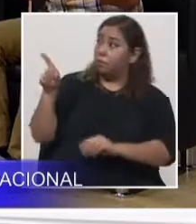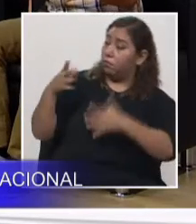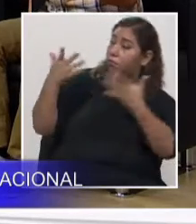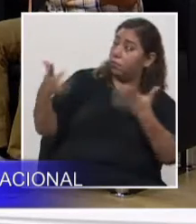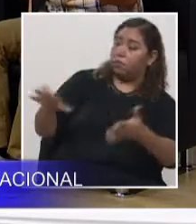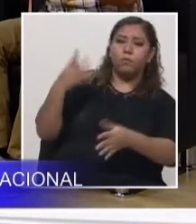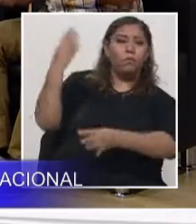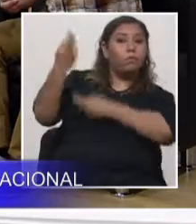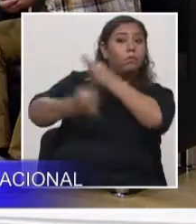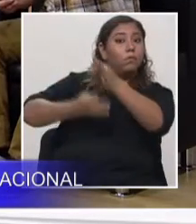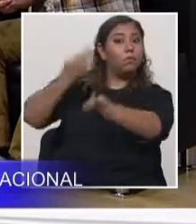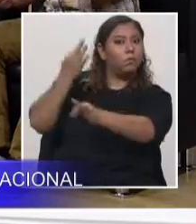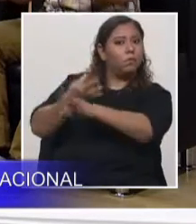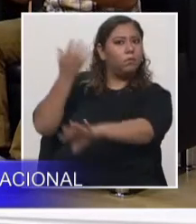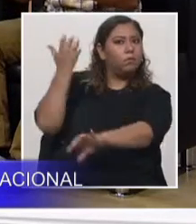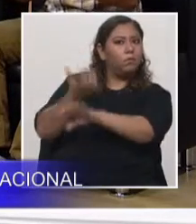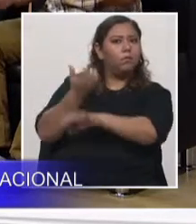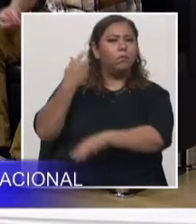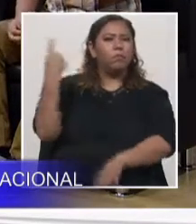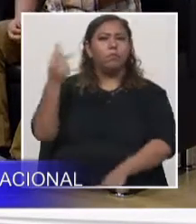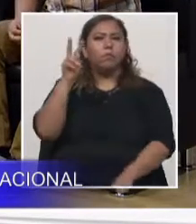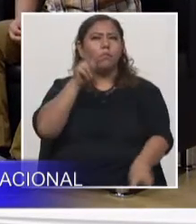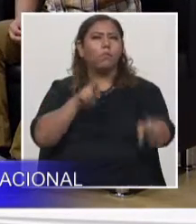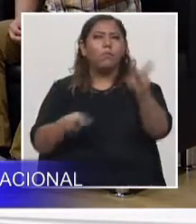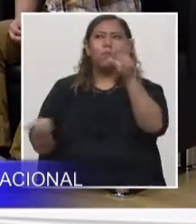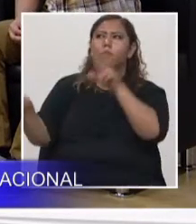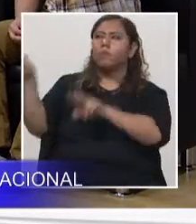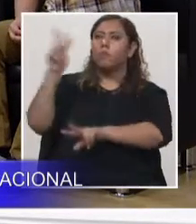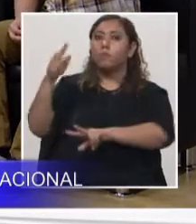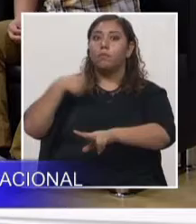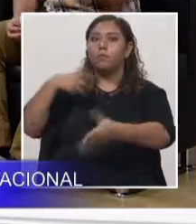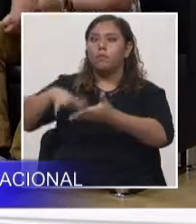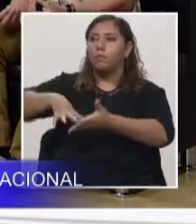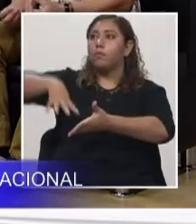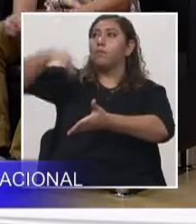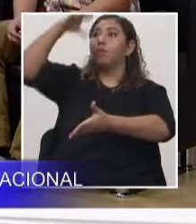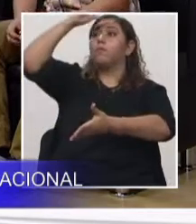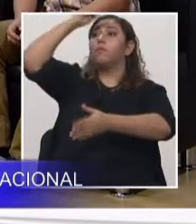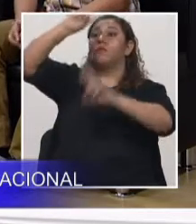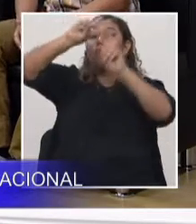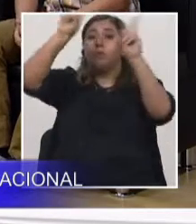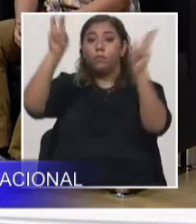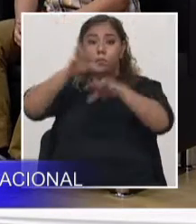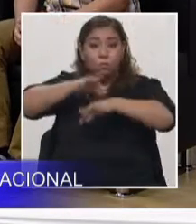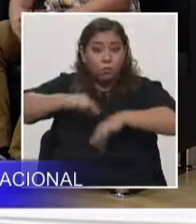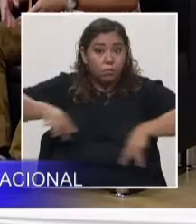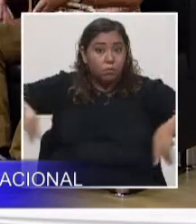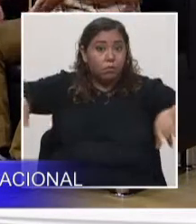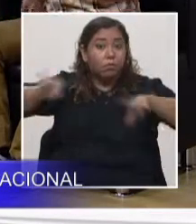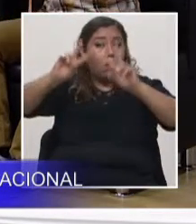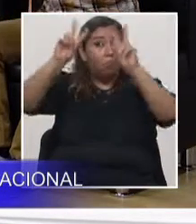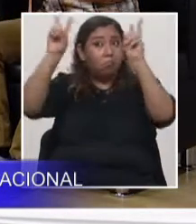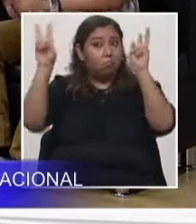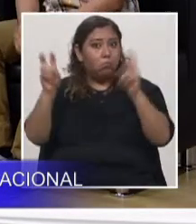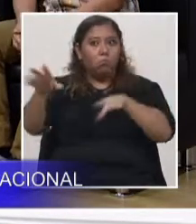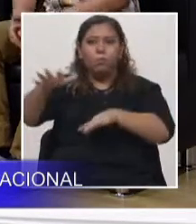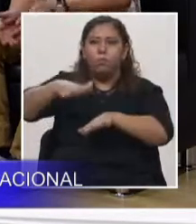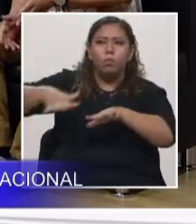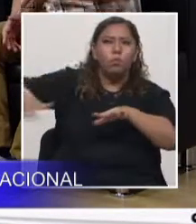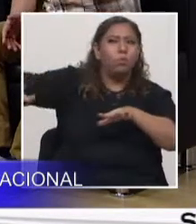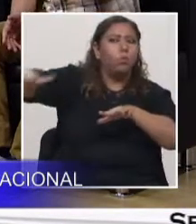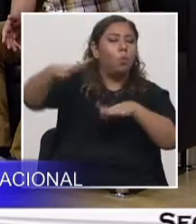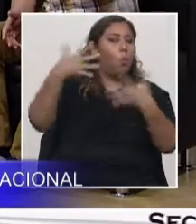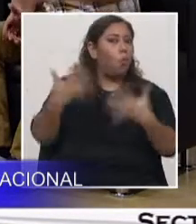en el tema visual, sino que te deje también conocimiento en el tema geológico. En el tema específico. Ese cañón es precioso.